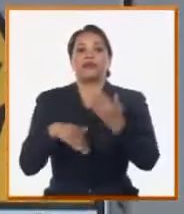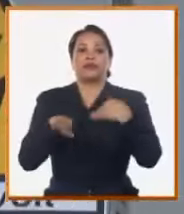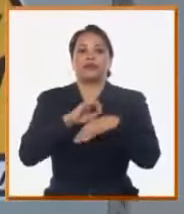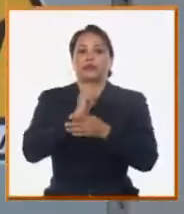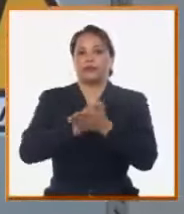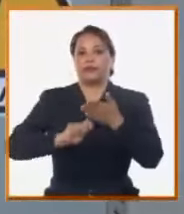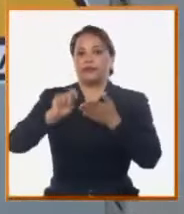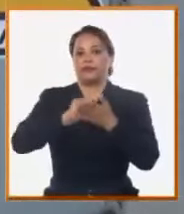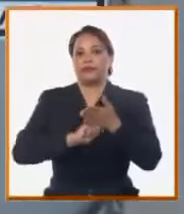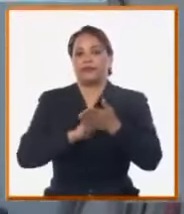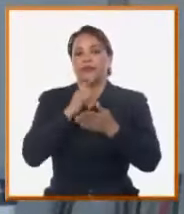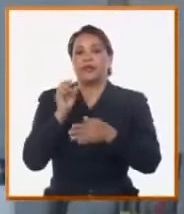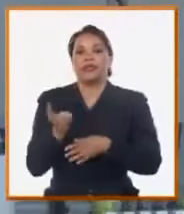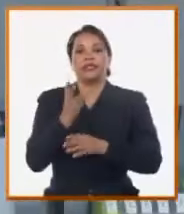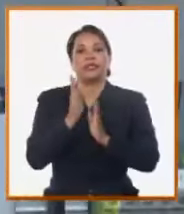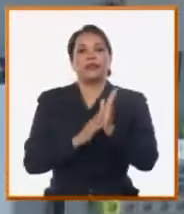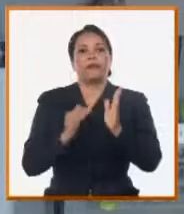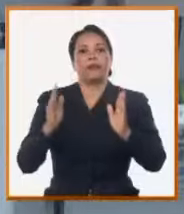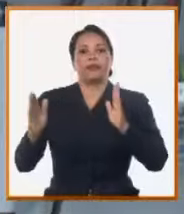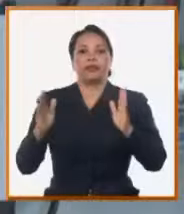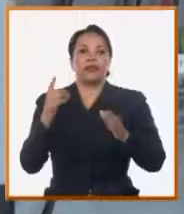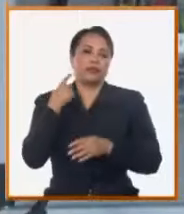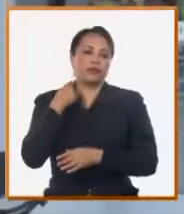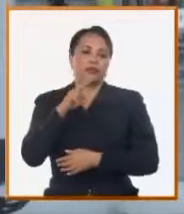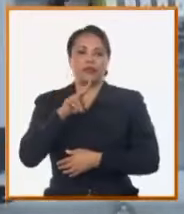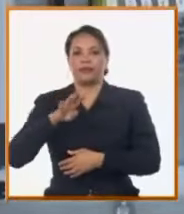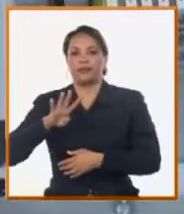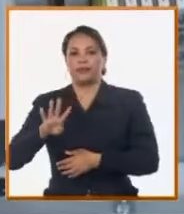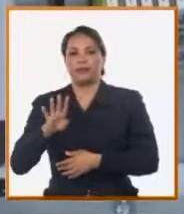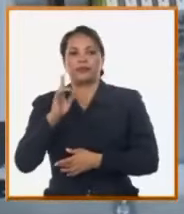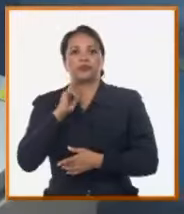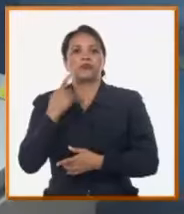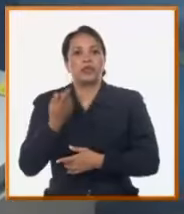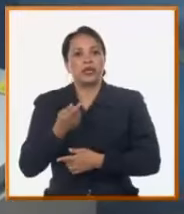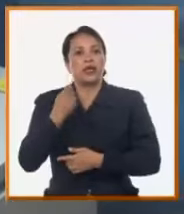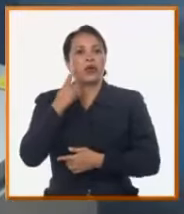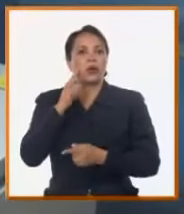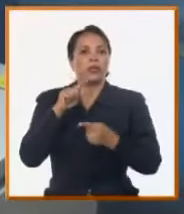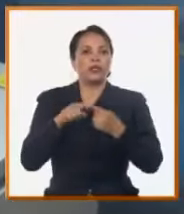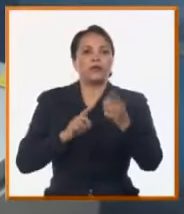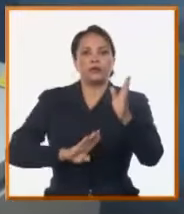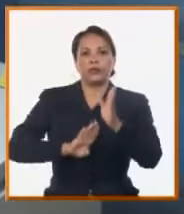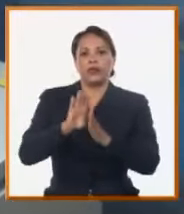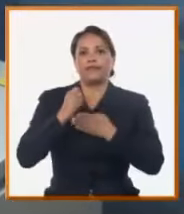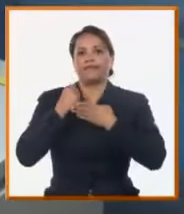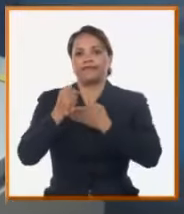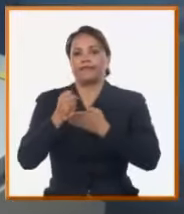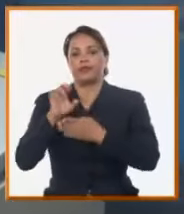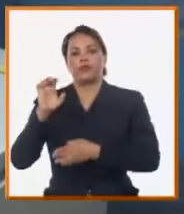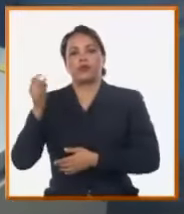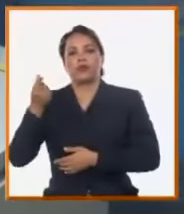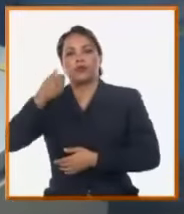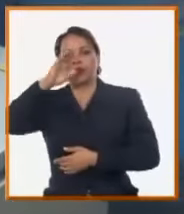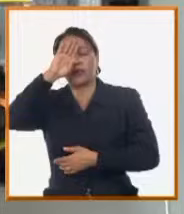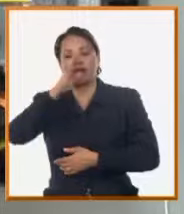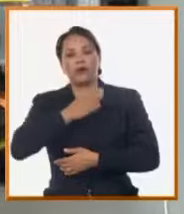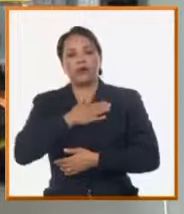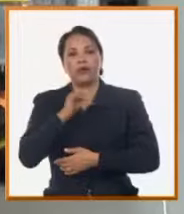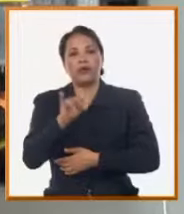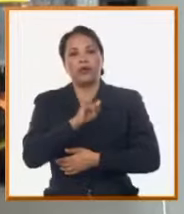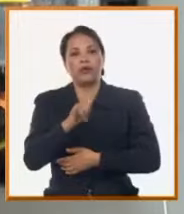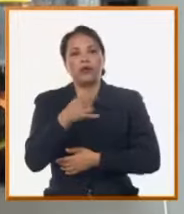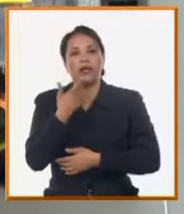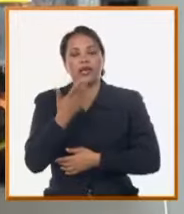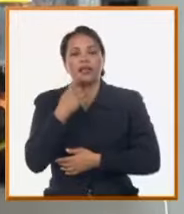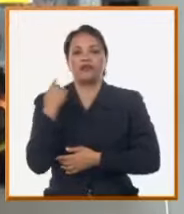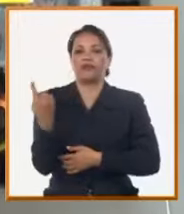trimestre del 2024, ruta que pretenden seguir para continuar aportando más a la economía del país, a su vez que se sienten